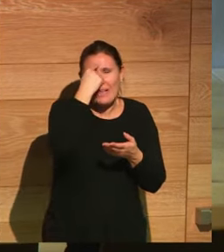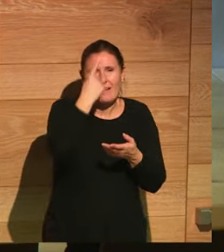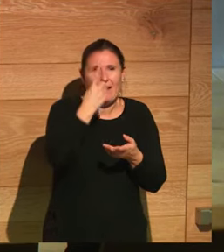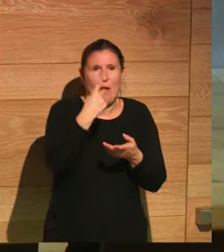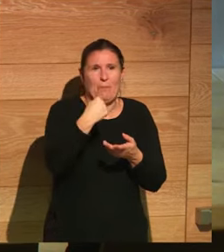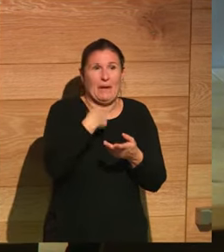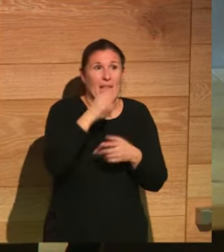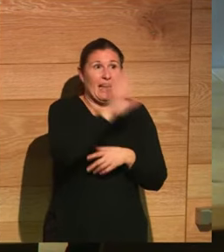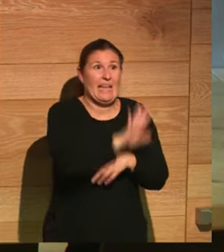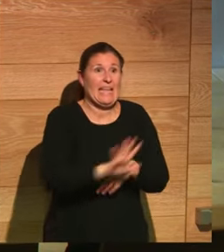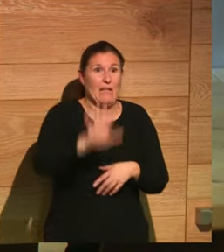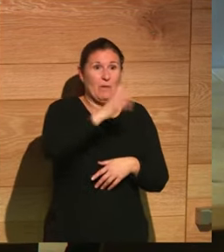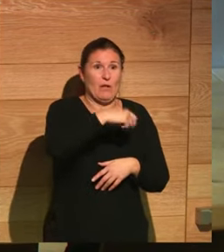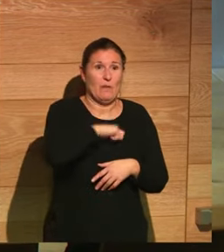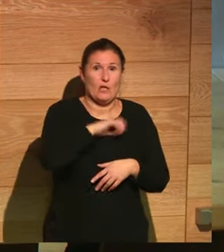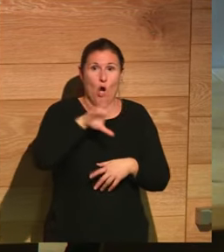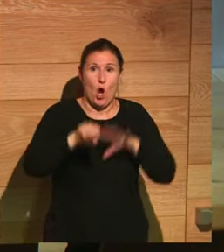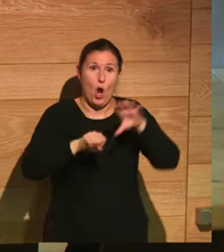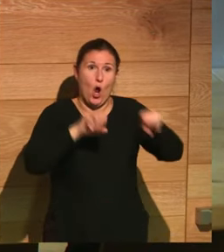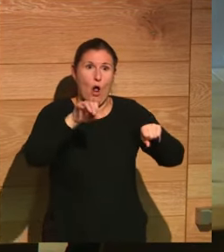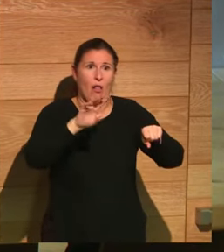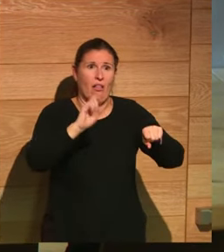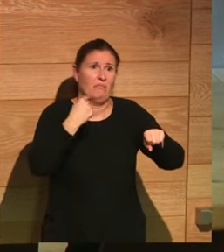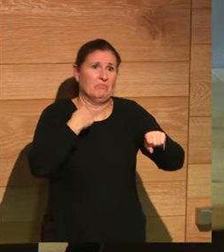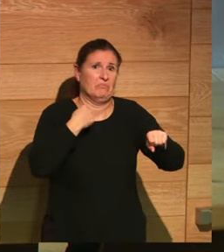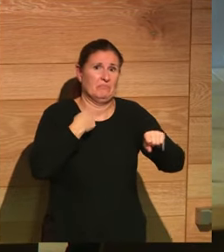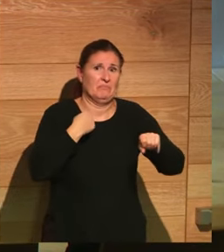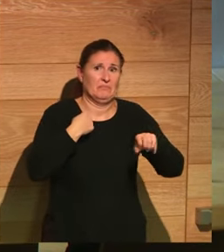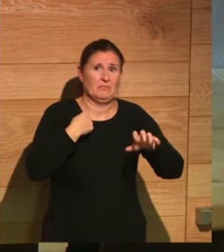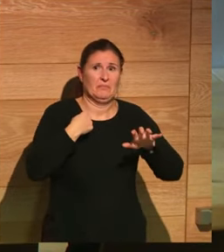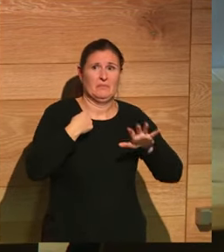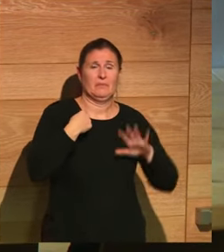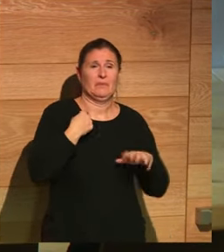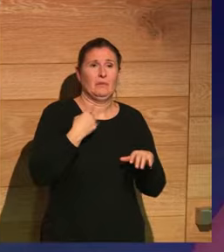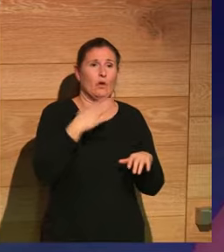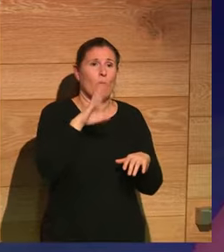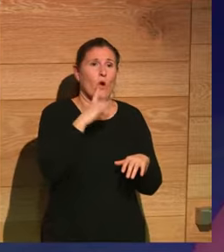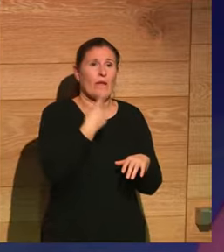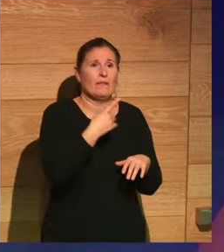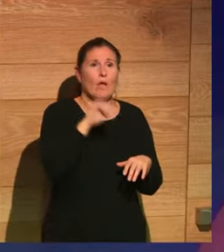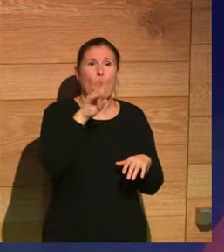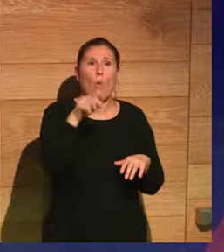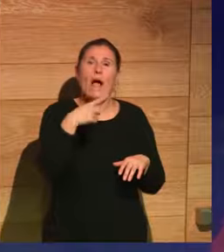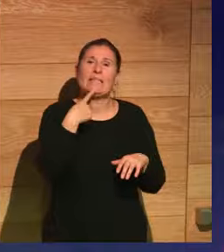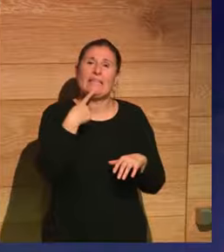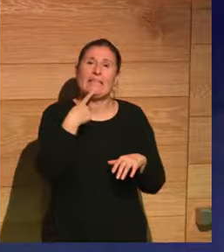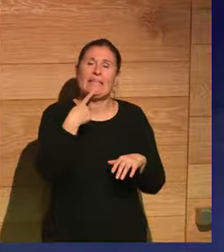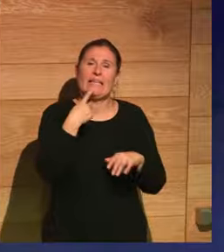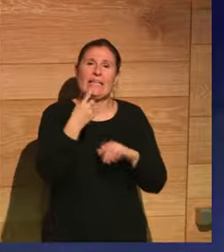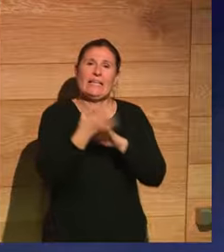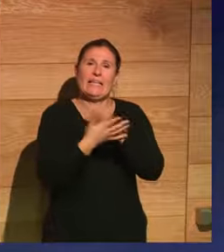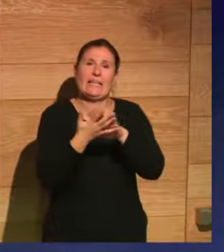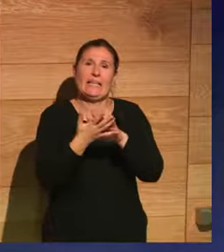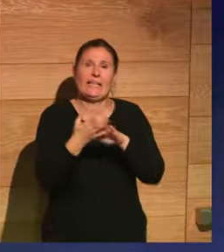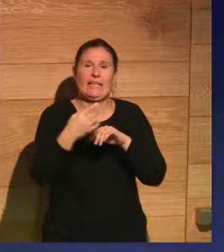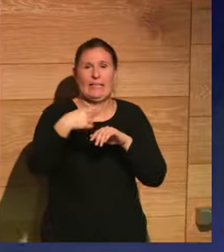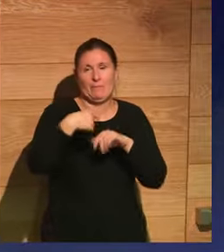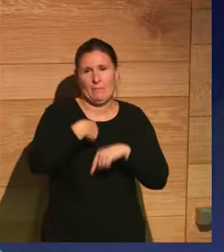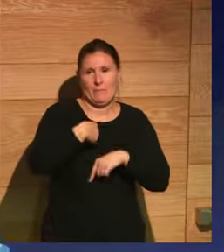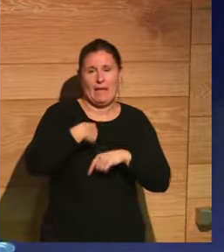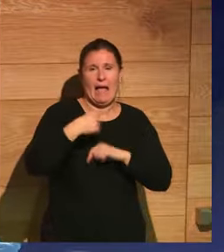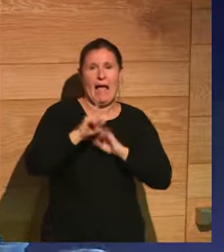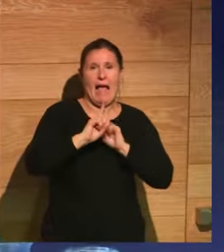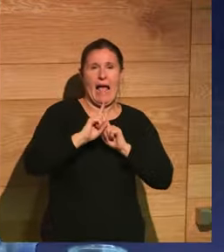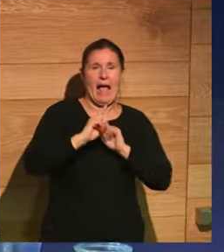pérdida del Imperio Español es que los bulos que contamos sobre el pasado esto es como lo de lo que dices de Juan dice más de ti que de Juan los bulos que